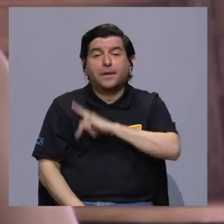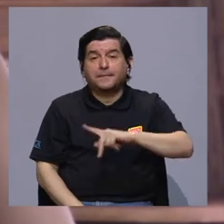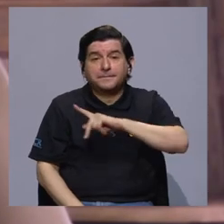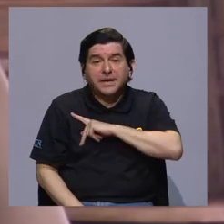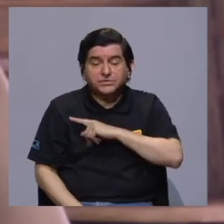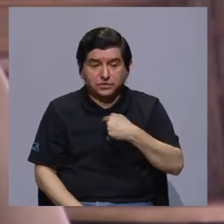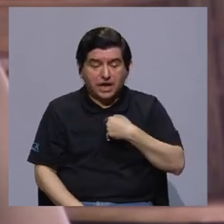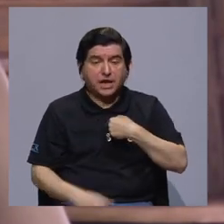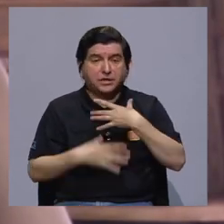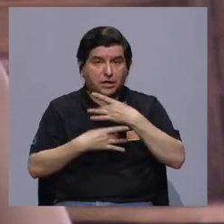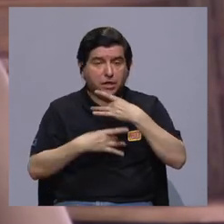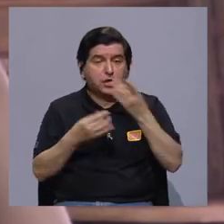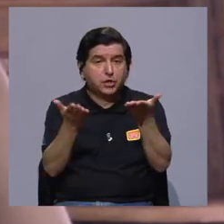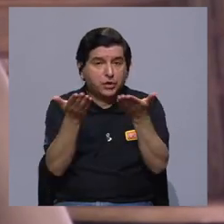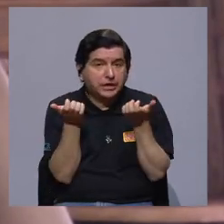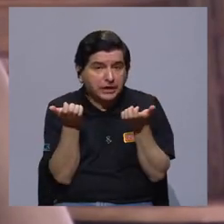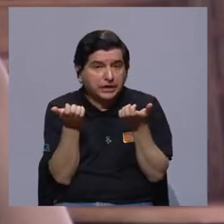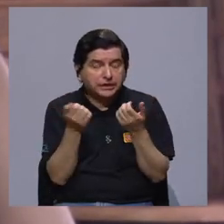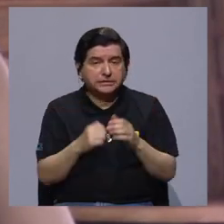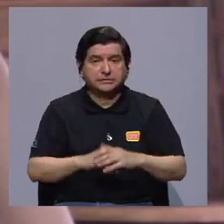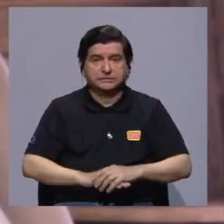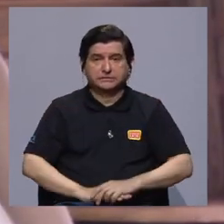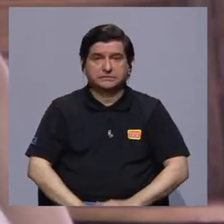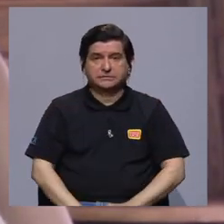personal, que me interesa como investigar.